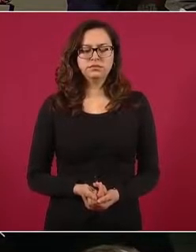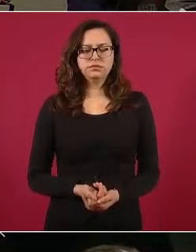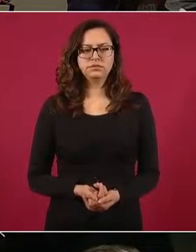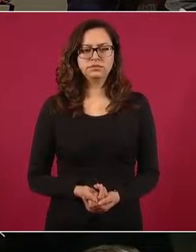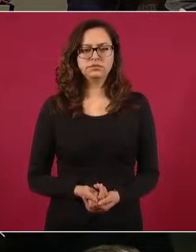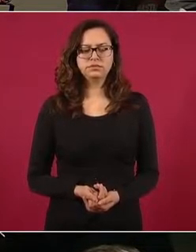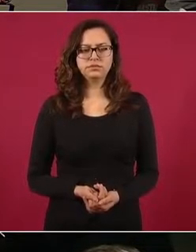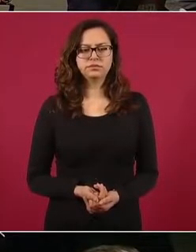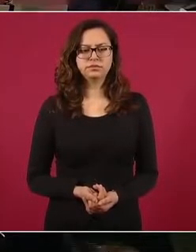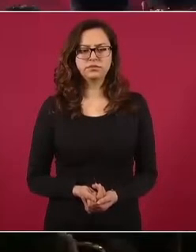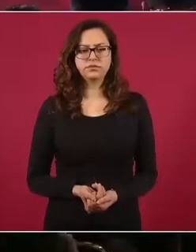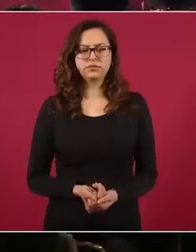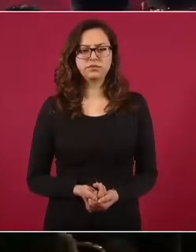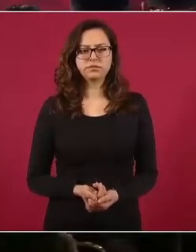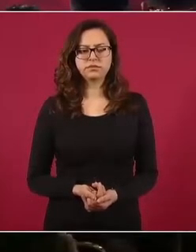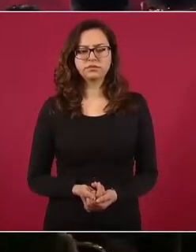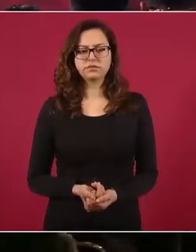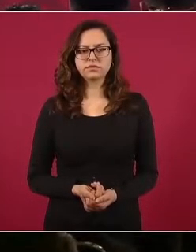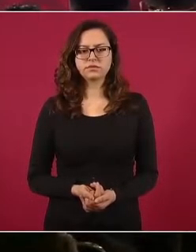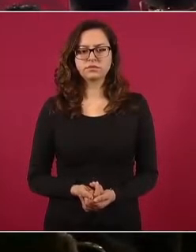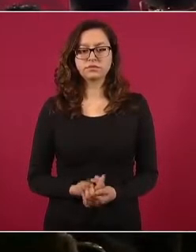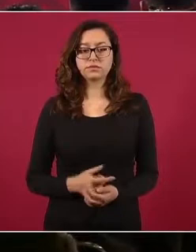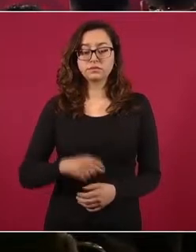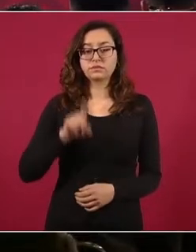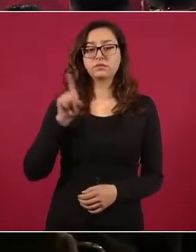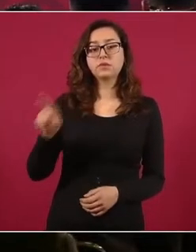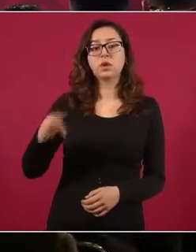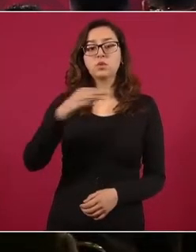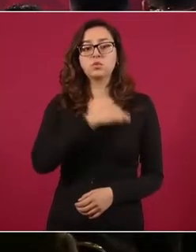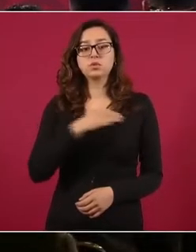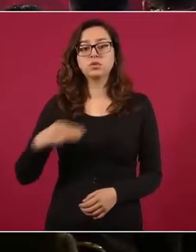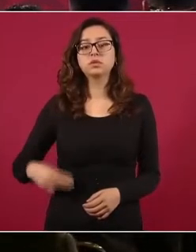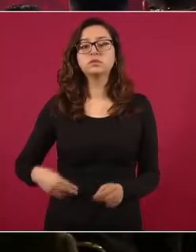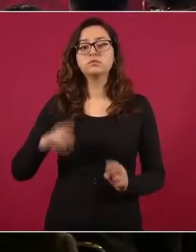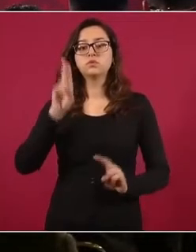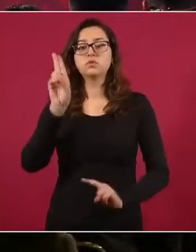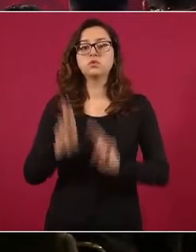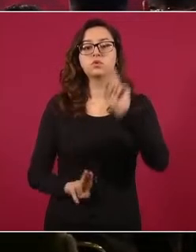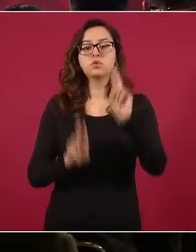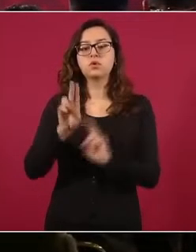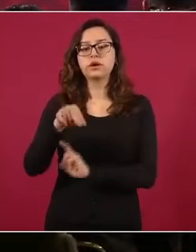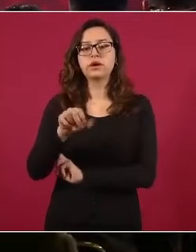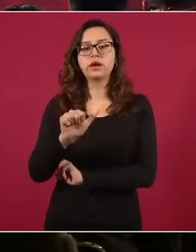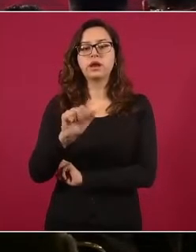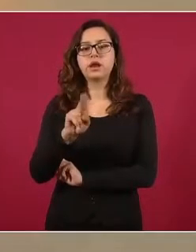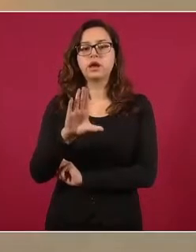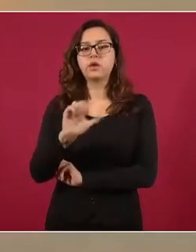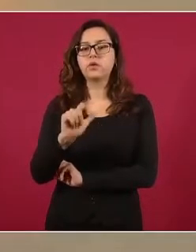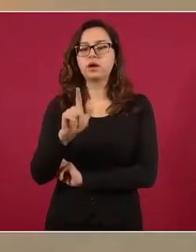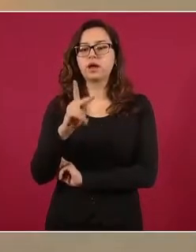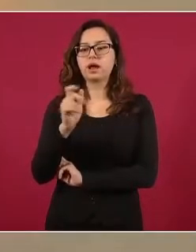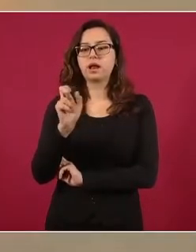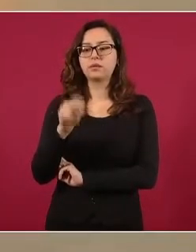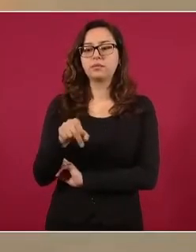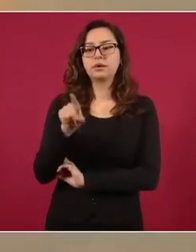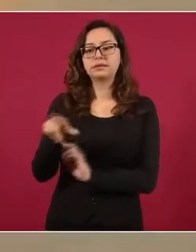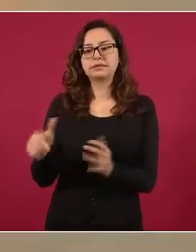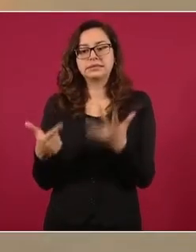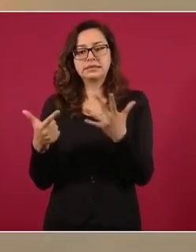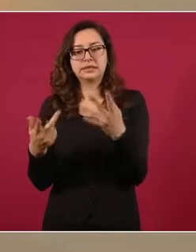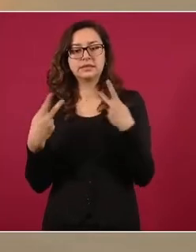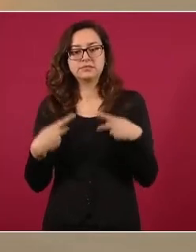fueron agredidos en el municipio de Naucalpan. Tras repeler la